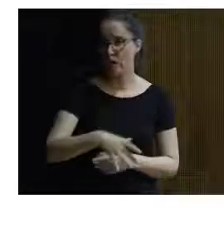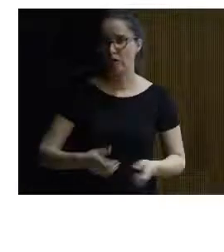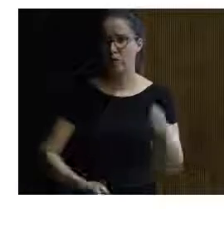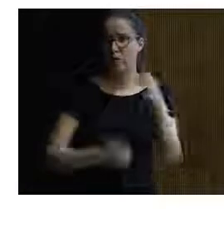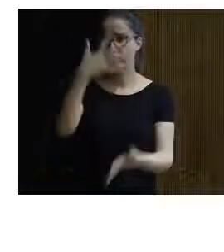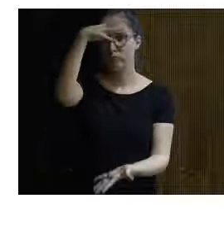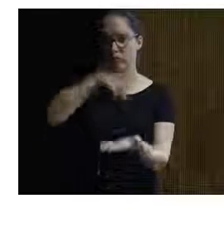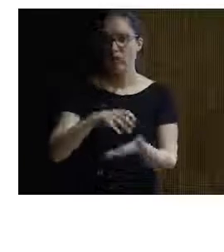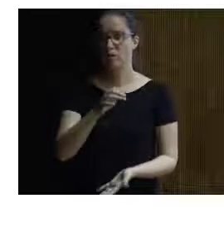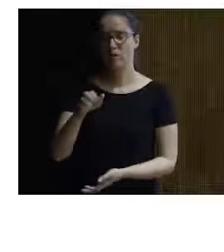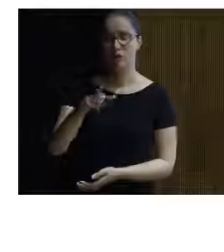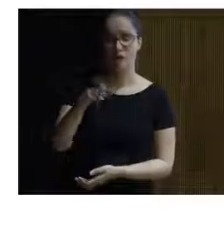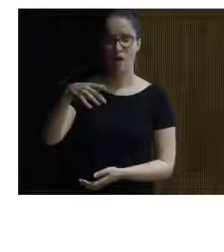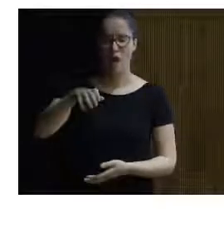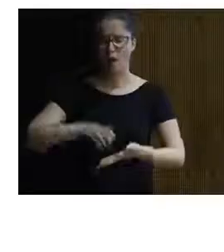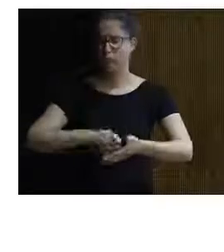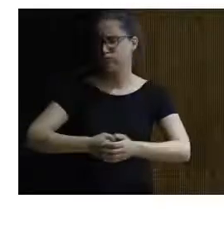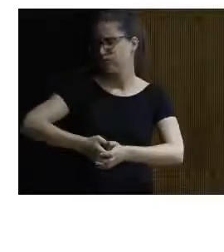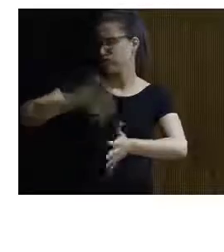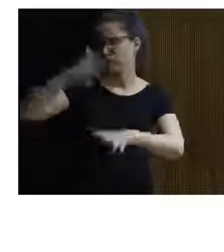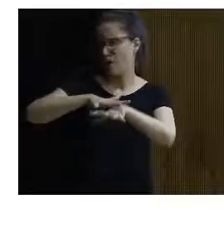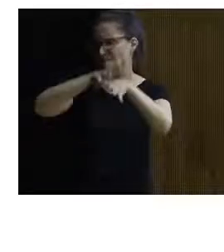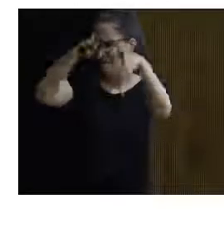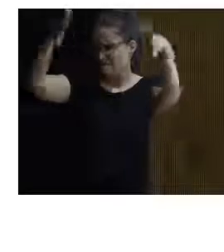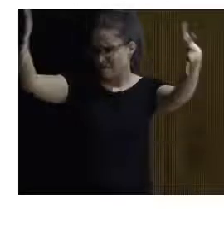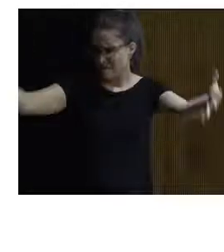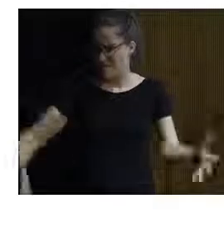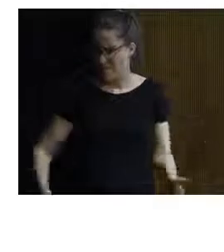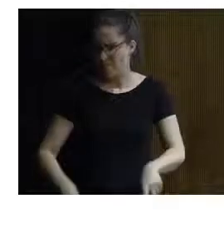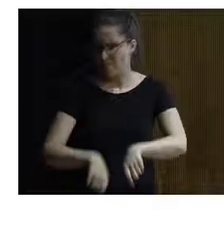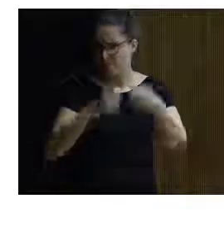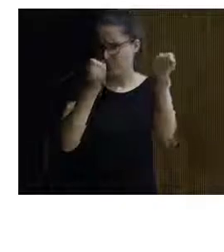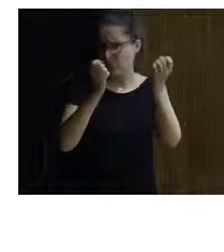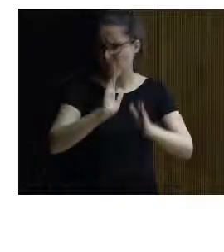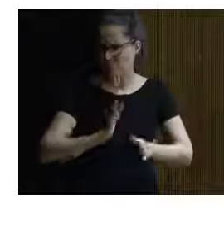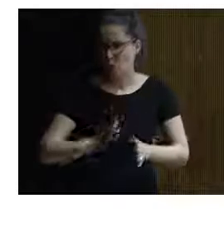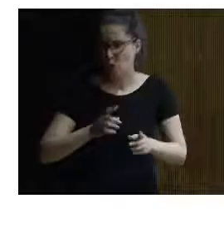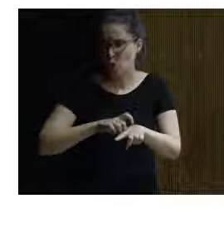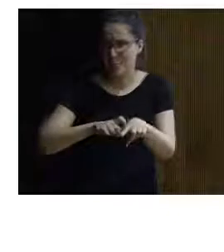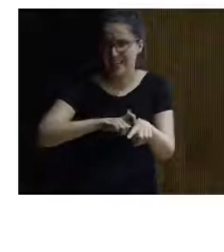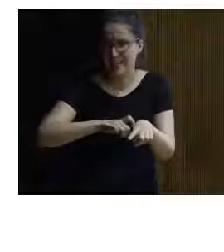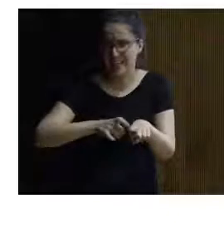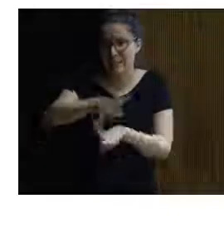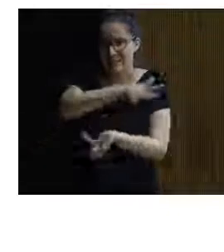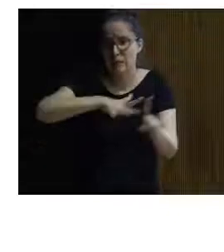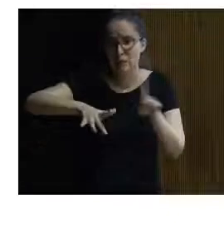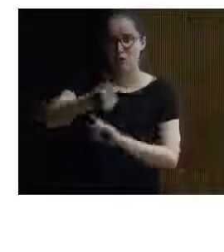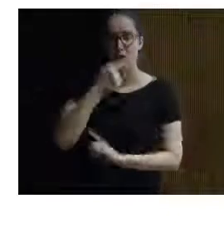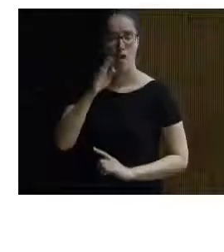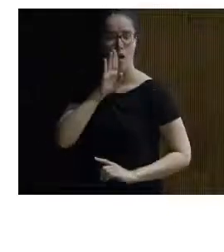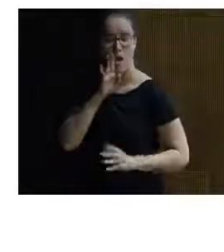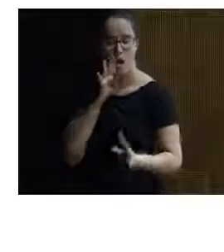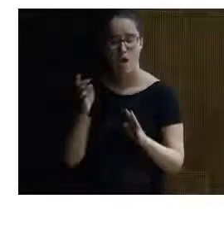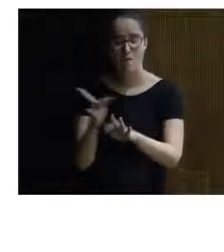Teberga un mamotreto un edificio muy grande que rompiera un poco con las características de ese entorno que comentaba de